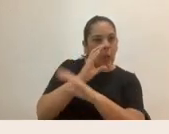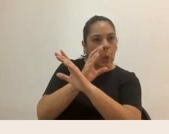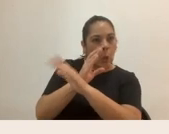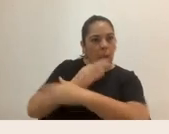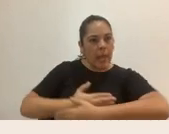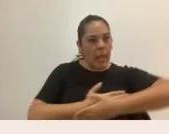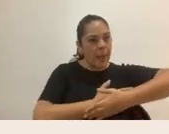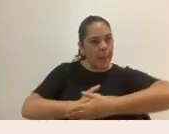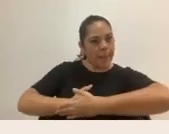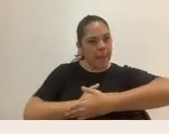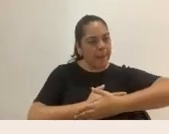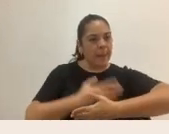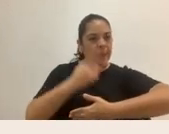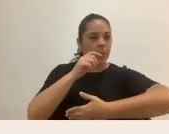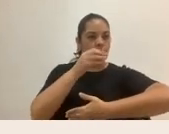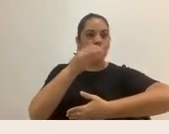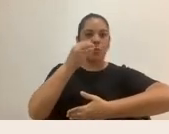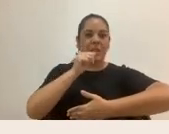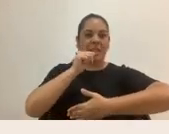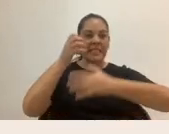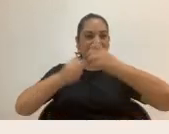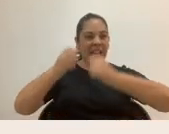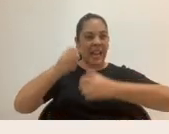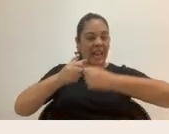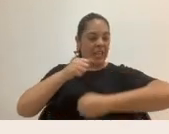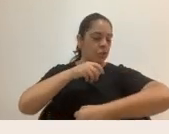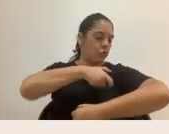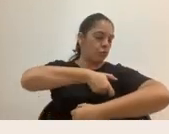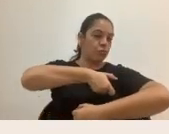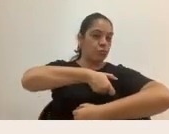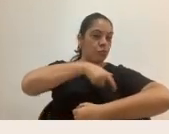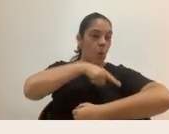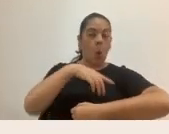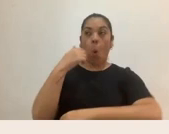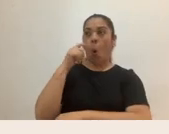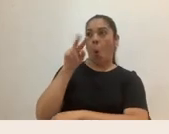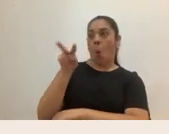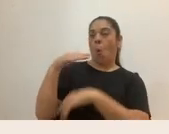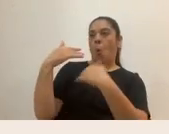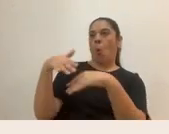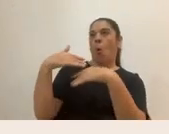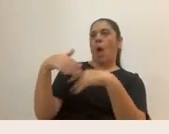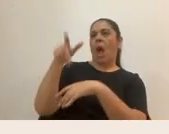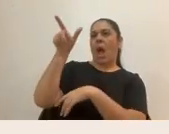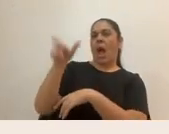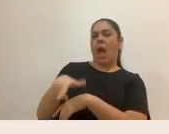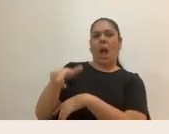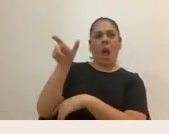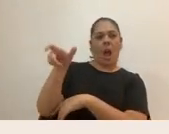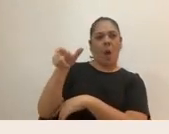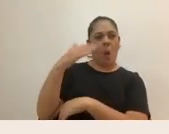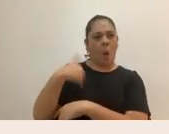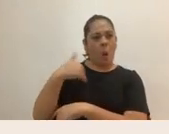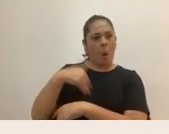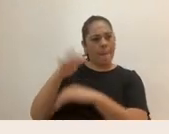a su hijo o que dé el chupón. Entonces es como guau, ¿verdad? Es el gran hombre. ¿Por qué? Porque las tareas de Quill